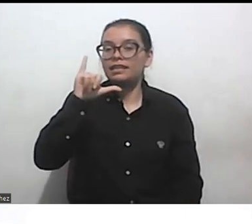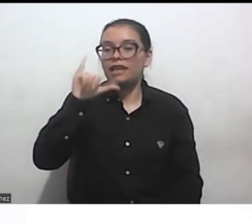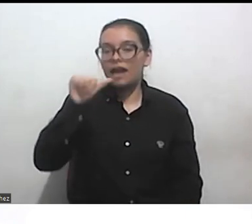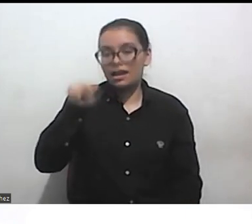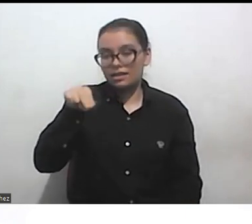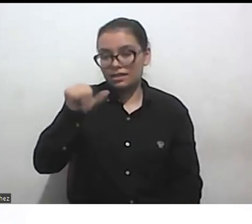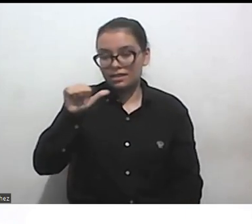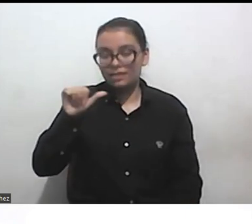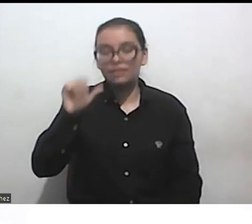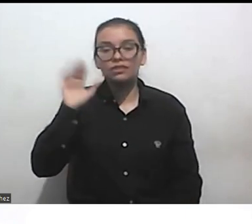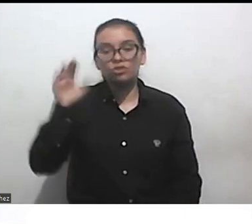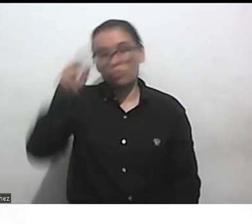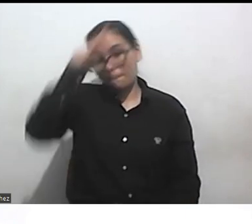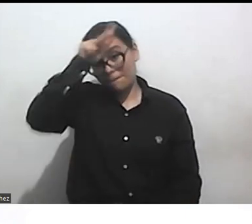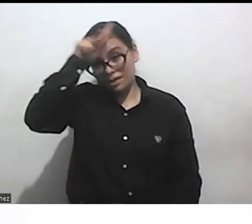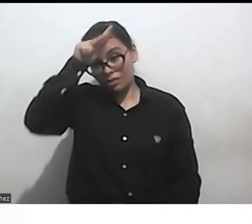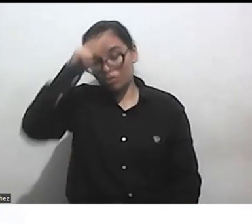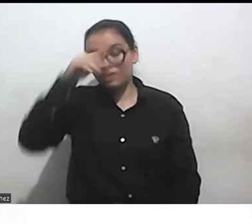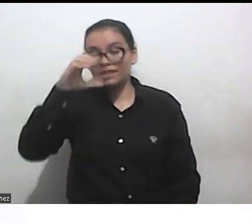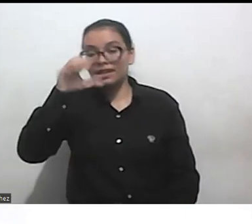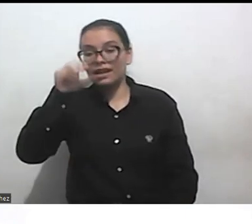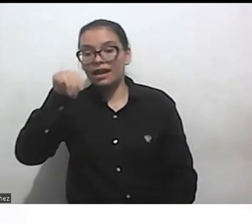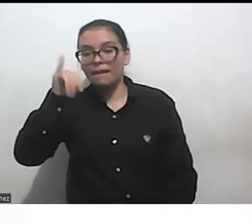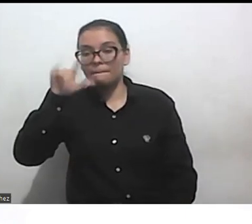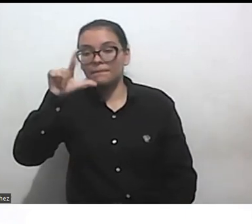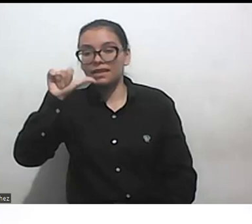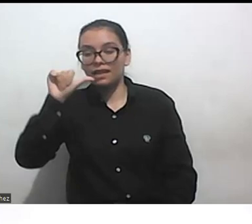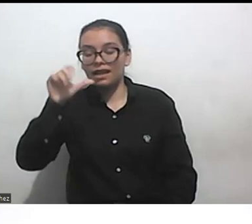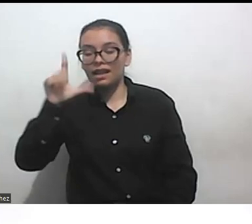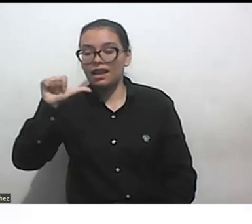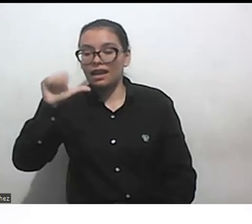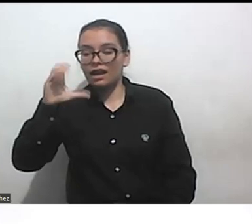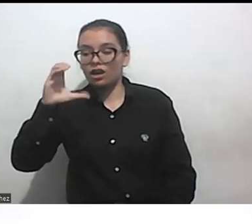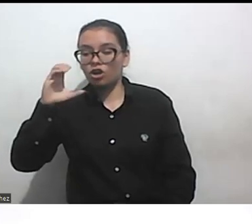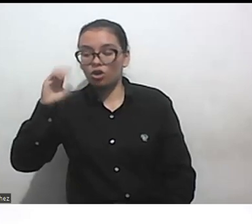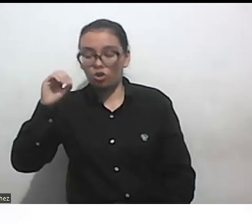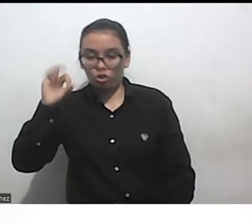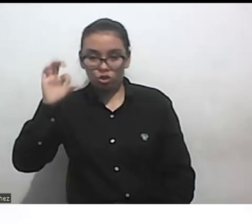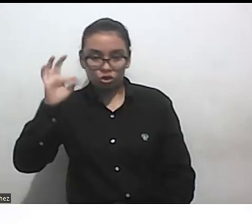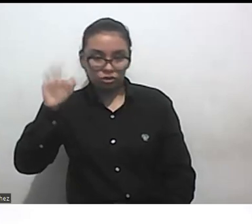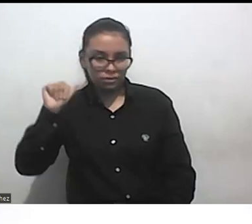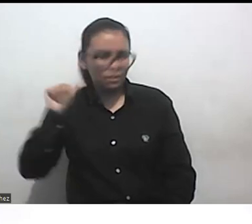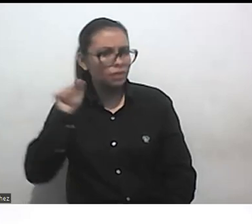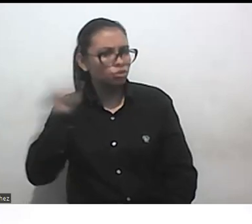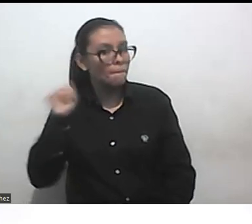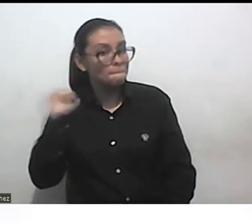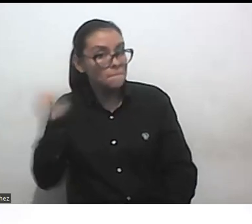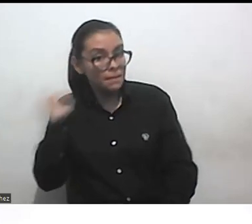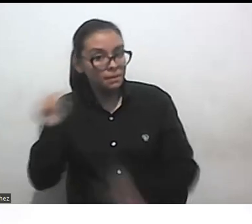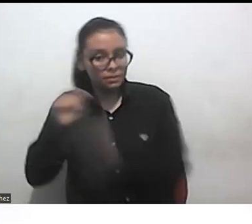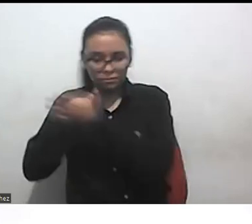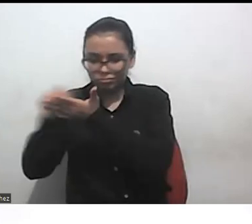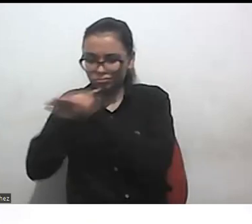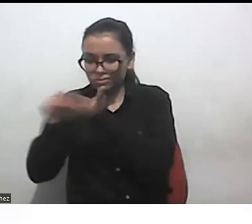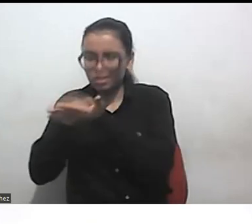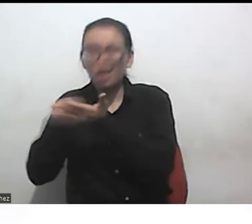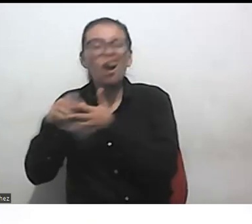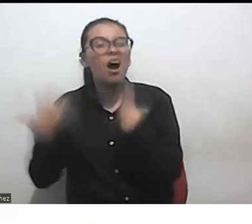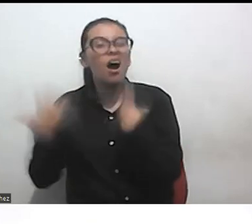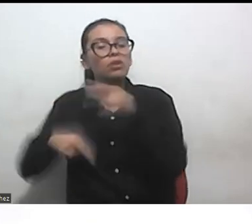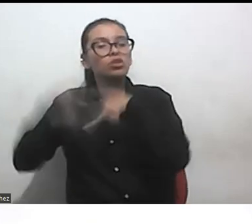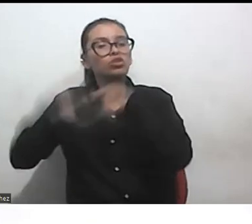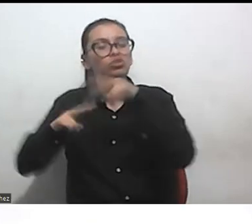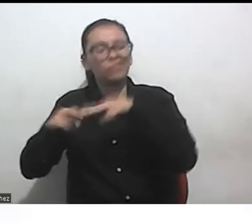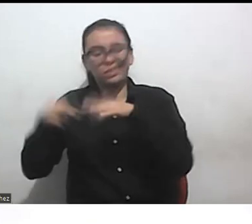Costa han escrito en particular acerca de cómo construir narrativas de resistencia